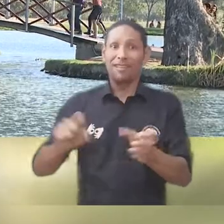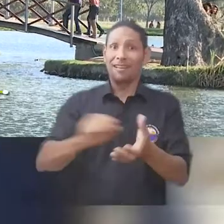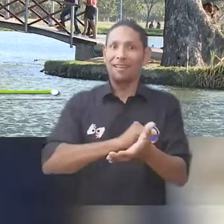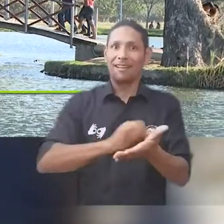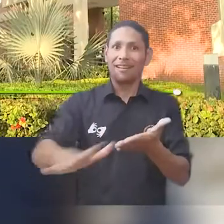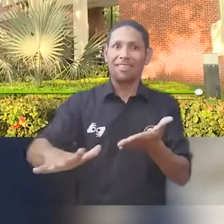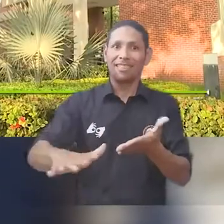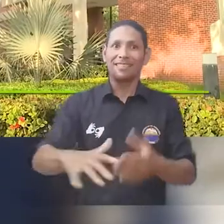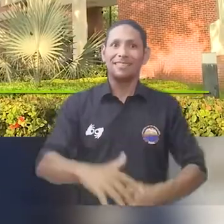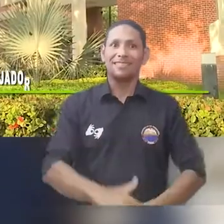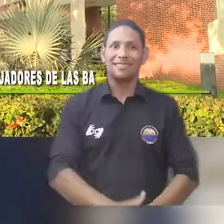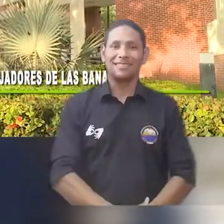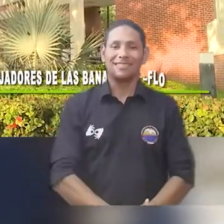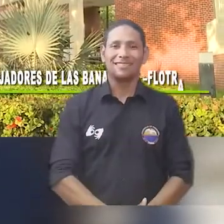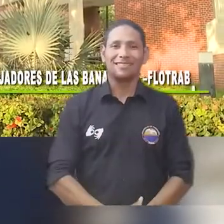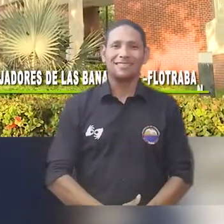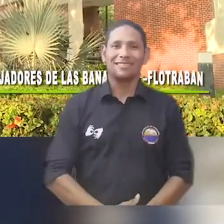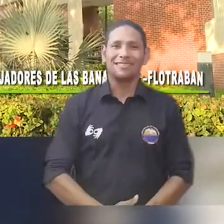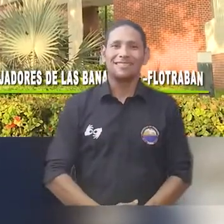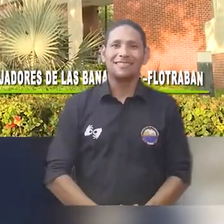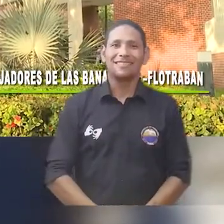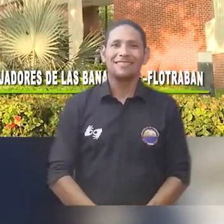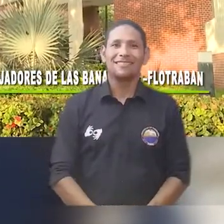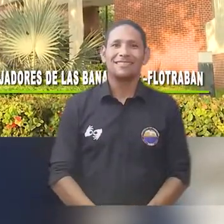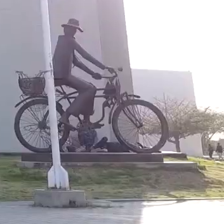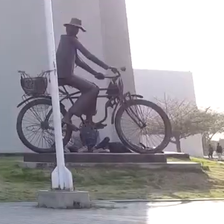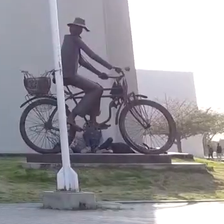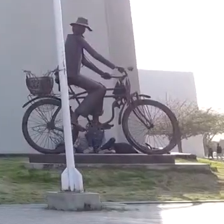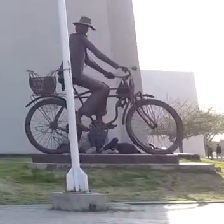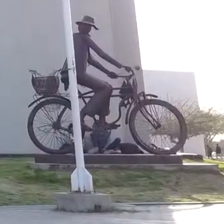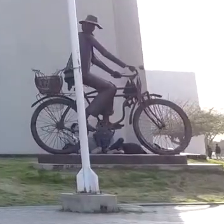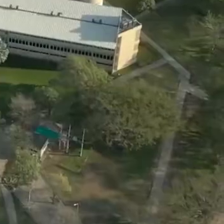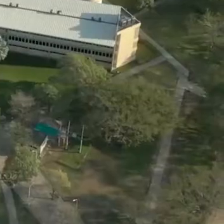Unimagdalena cursen su semestre académico de manera gratuita.